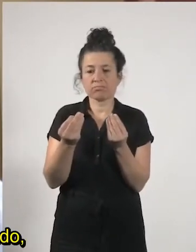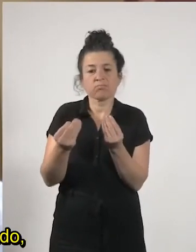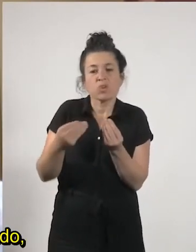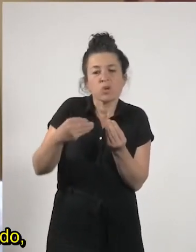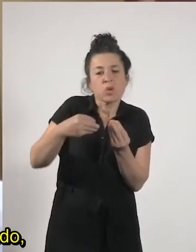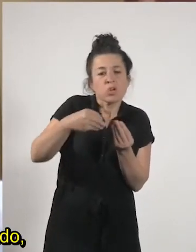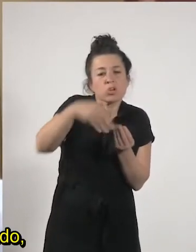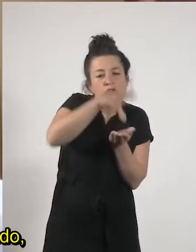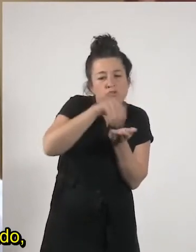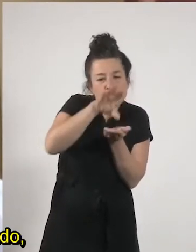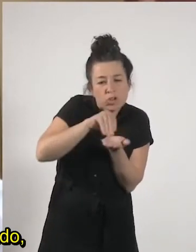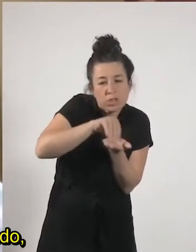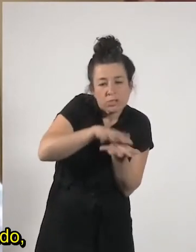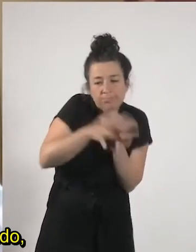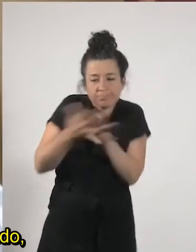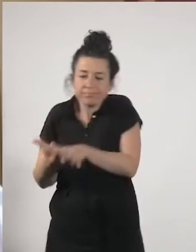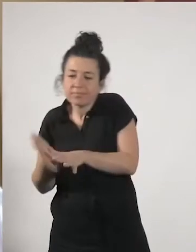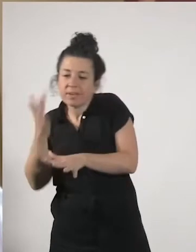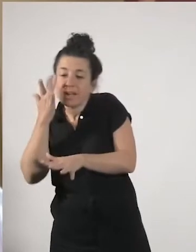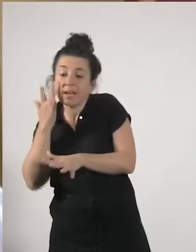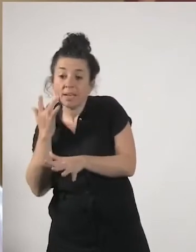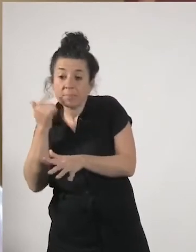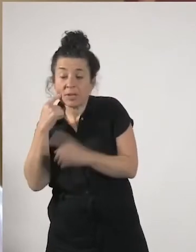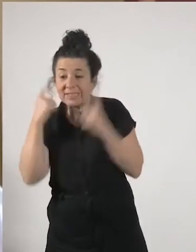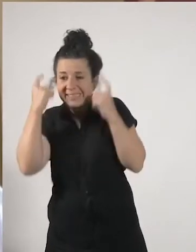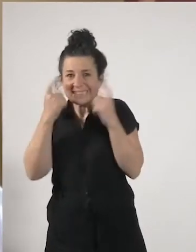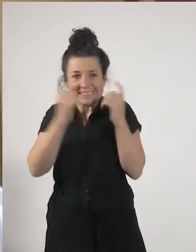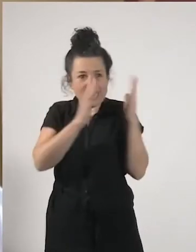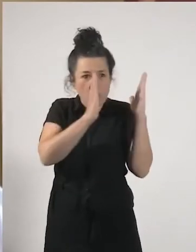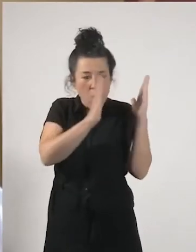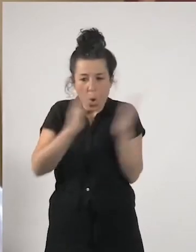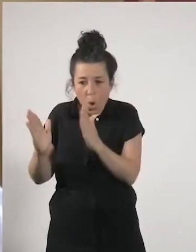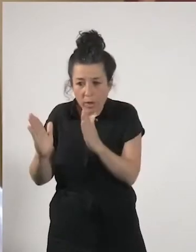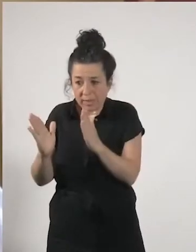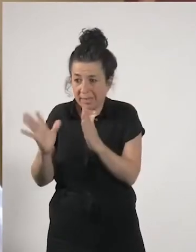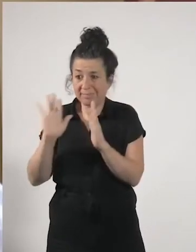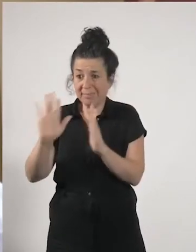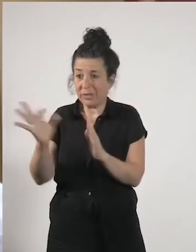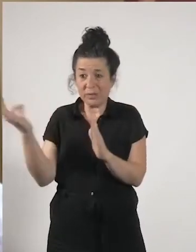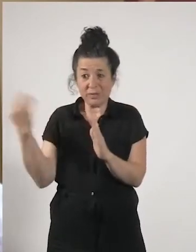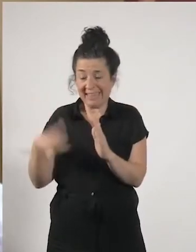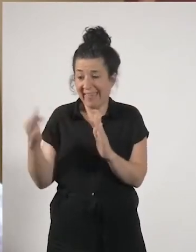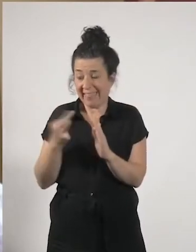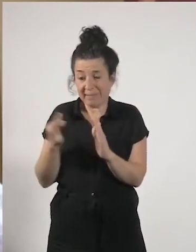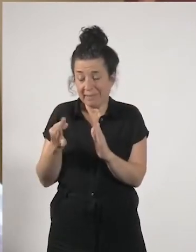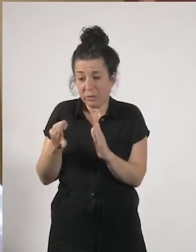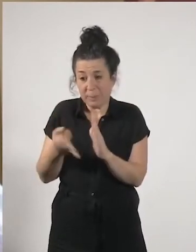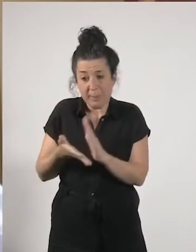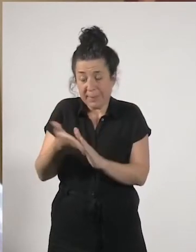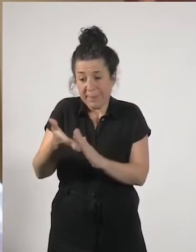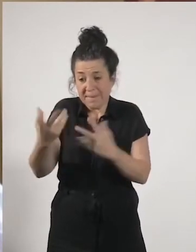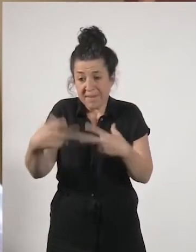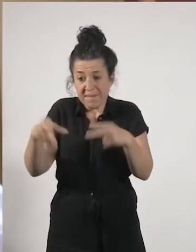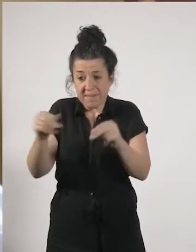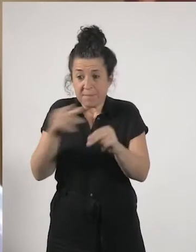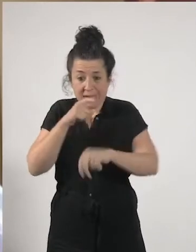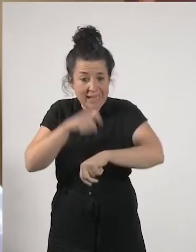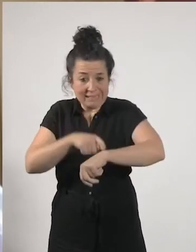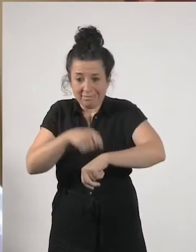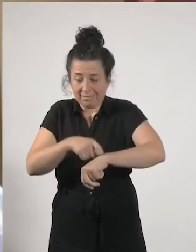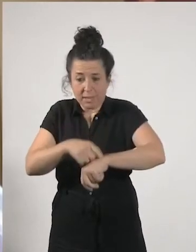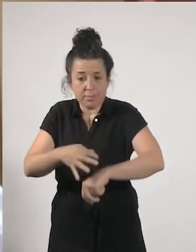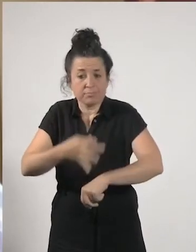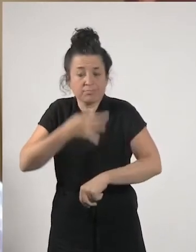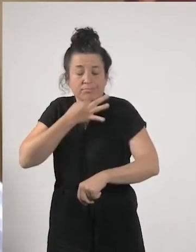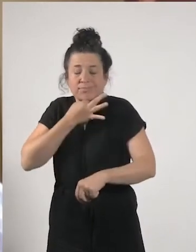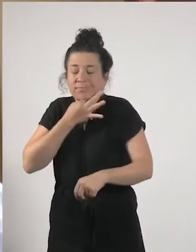pero como tenemos que ir terminando porque estamos ya prácticamente fuera de tiempo me da me sabe muy mal que había más preguntas